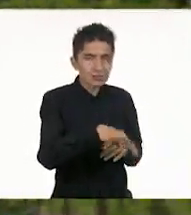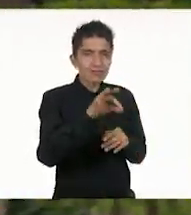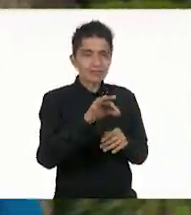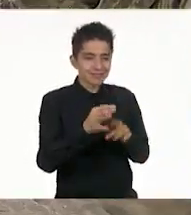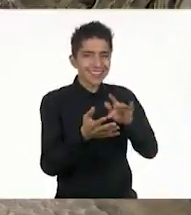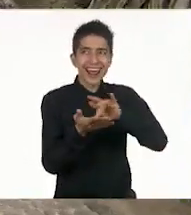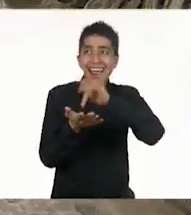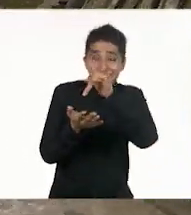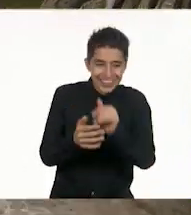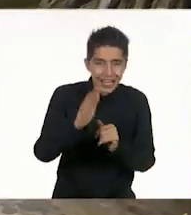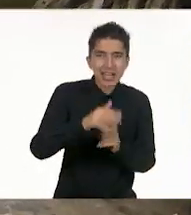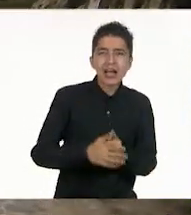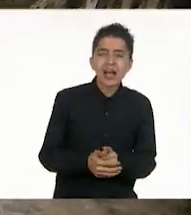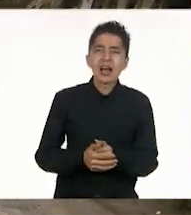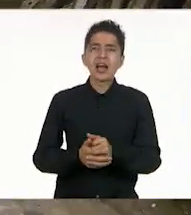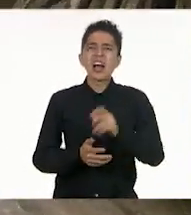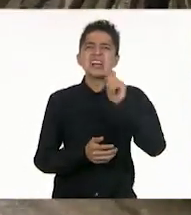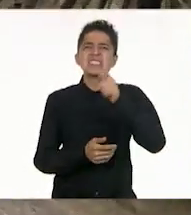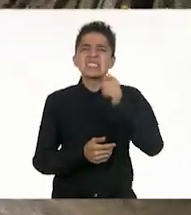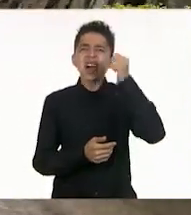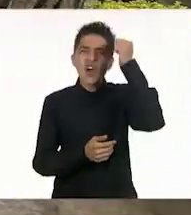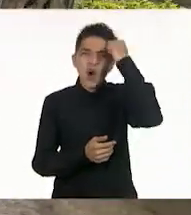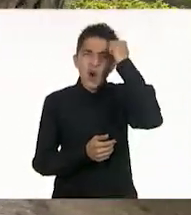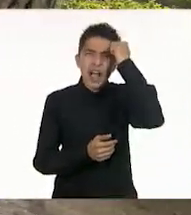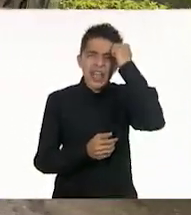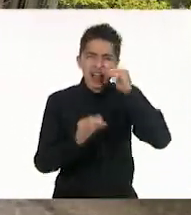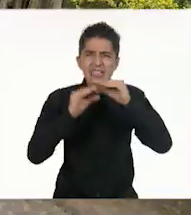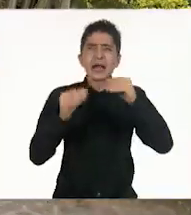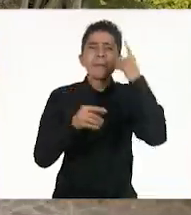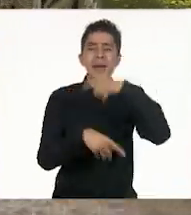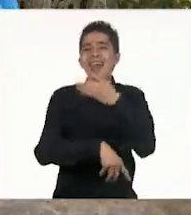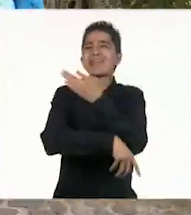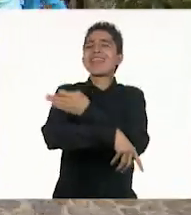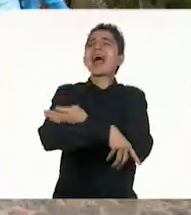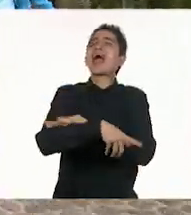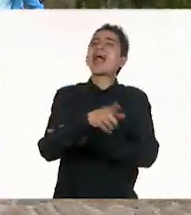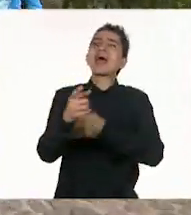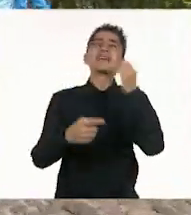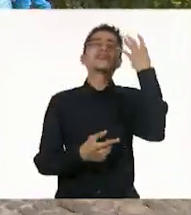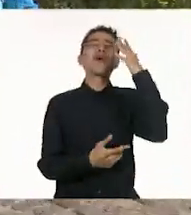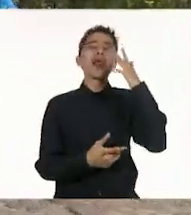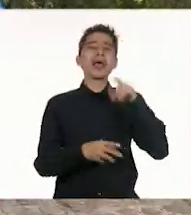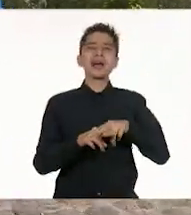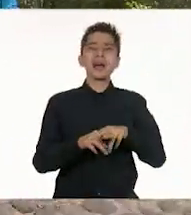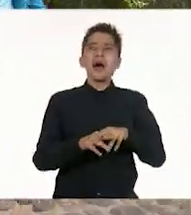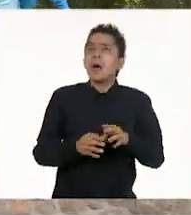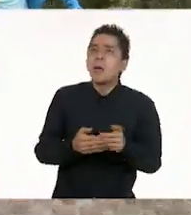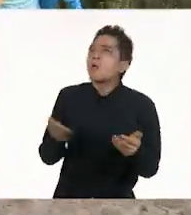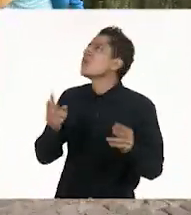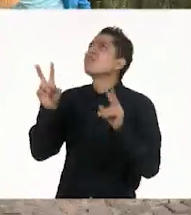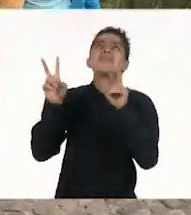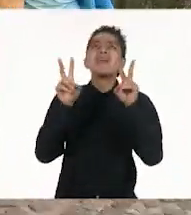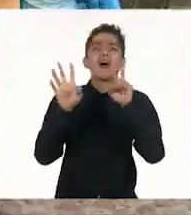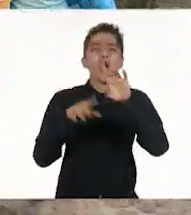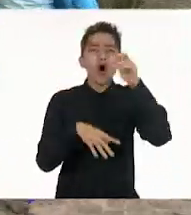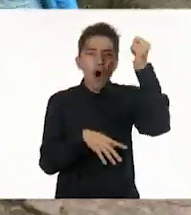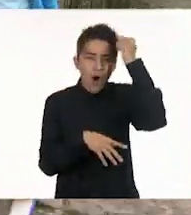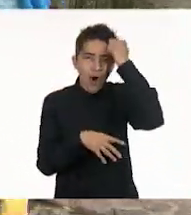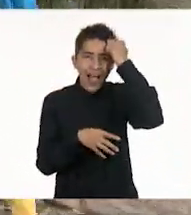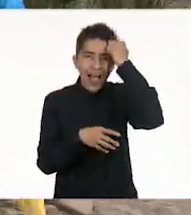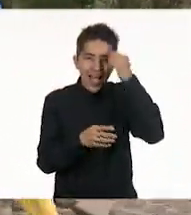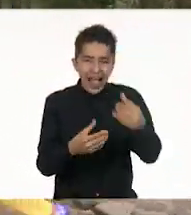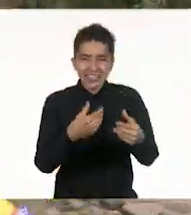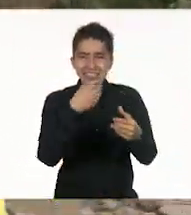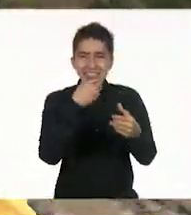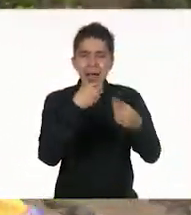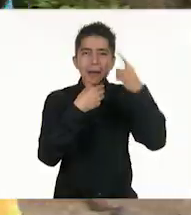Adiós. Cocadas para las tardes soleadas. Ah, no. Hoy no. Cocadas para